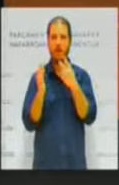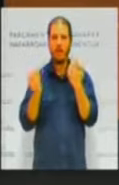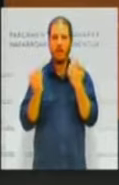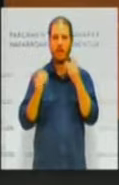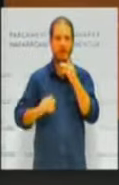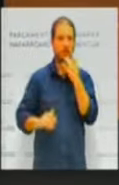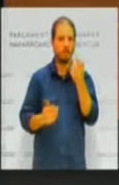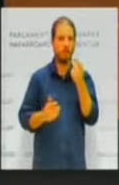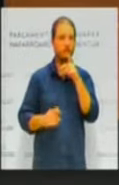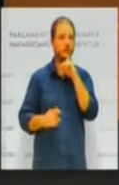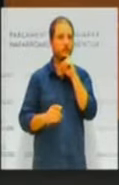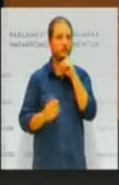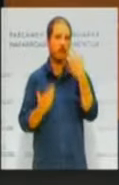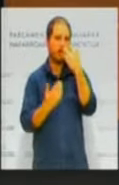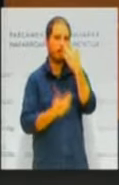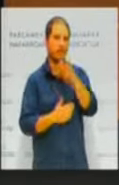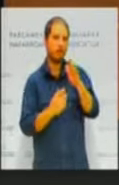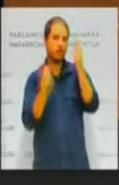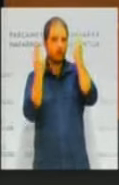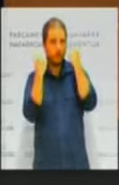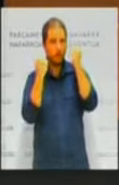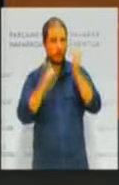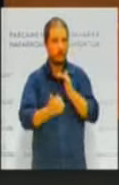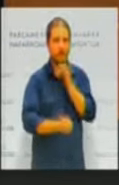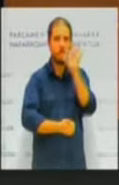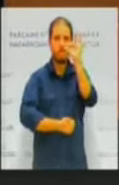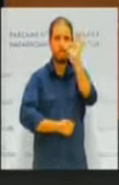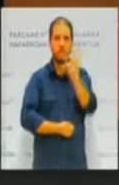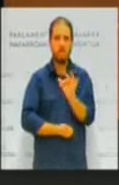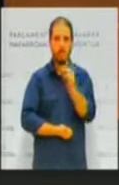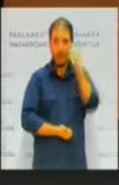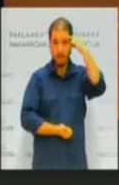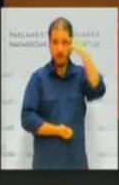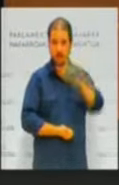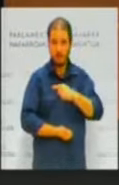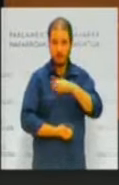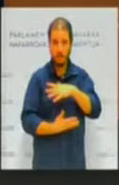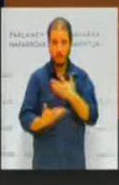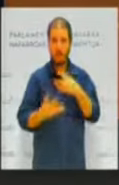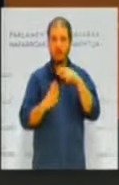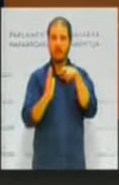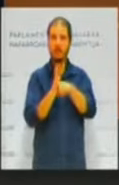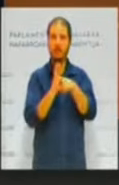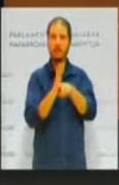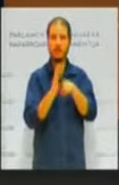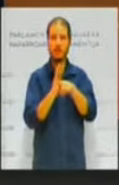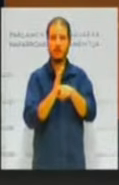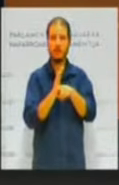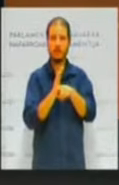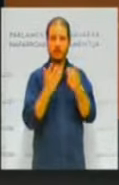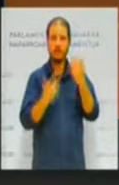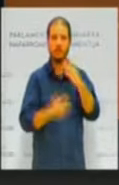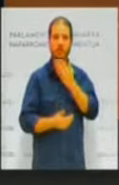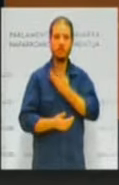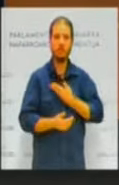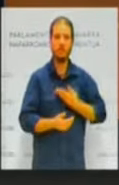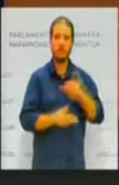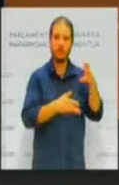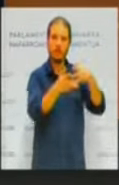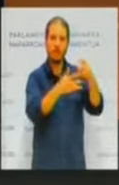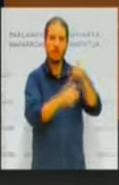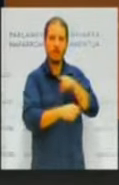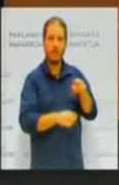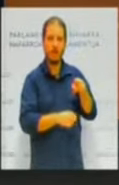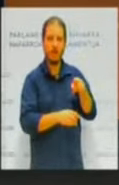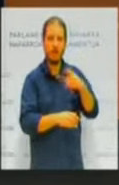humildad y sobre todo por un conocimiento de que aquello que se gestiona solamente es de todos los ciudadanos. Y por tanto todos los ciudadanos